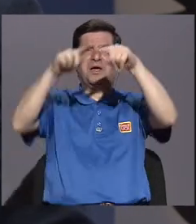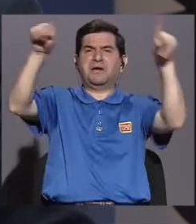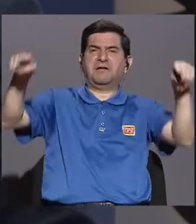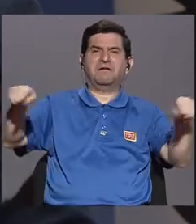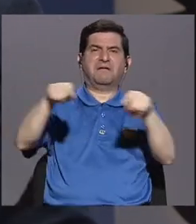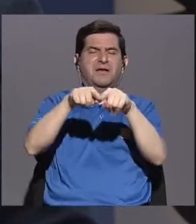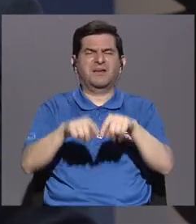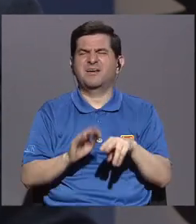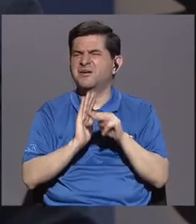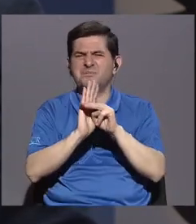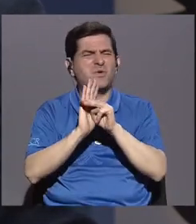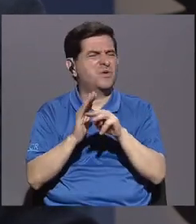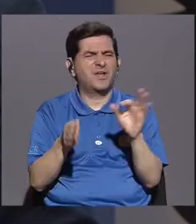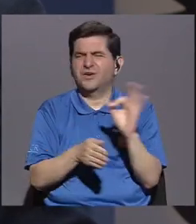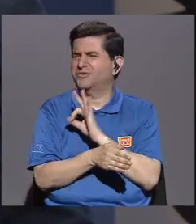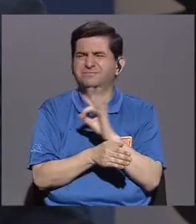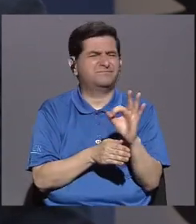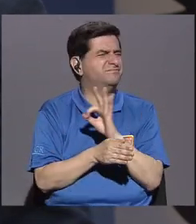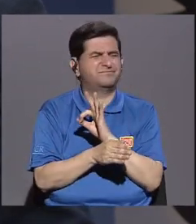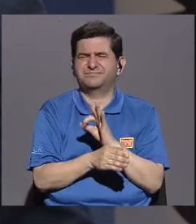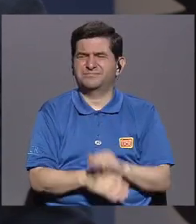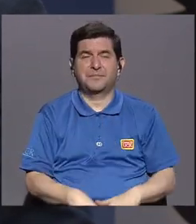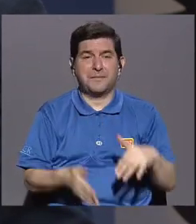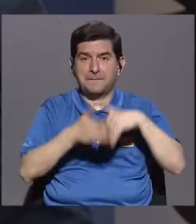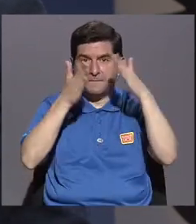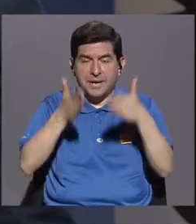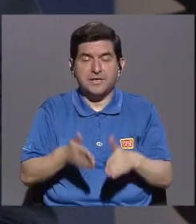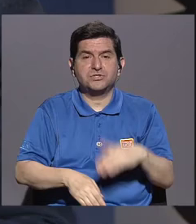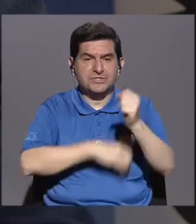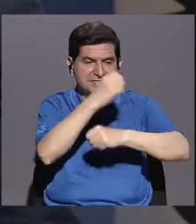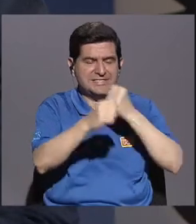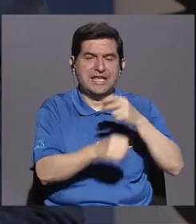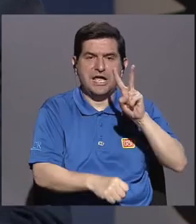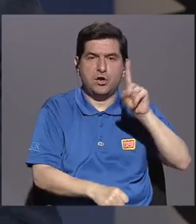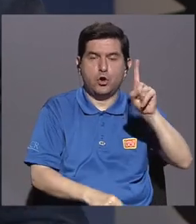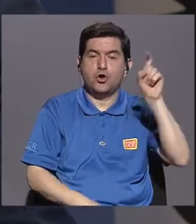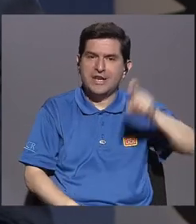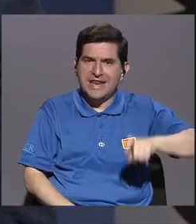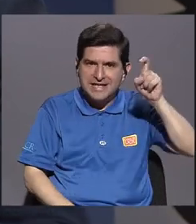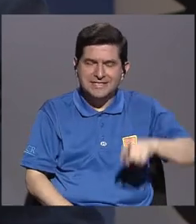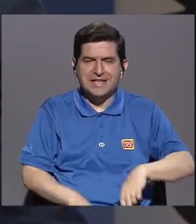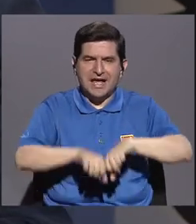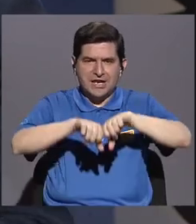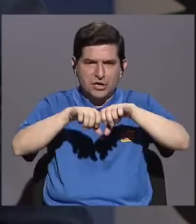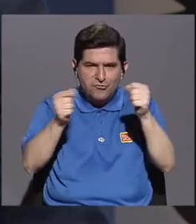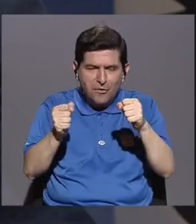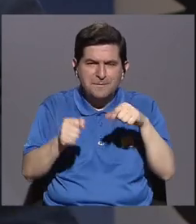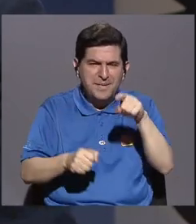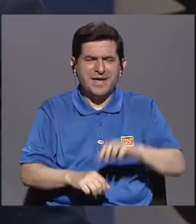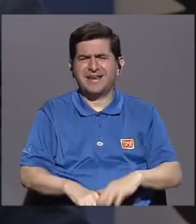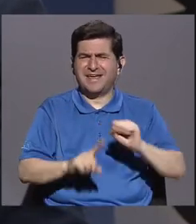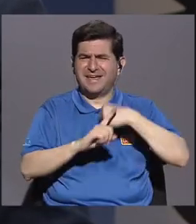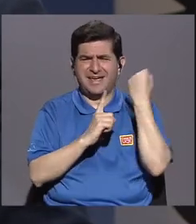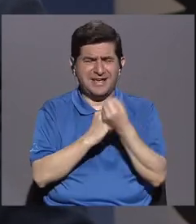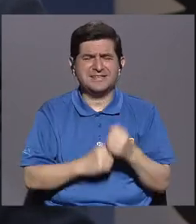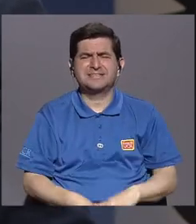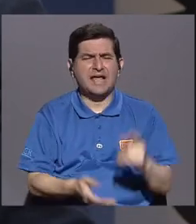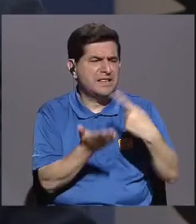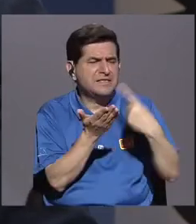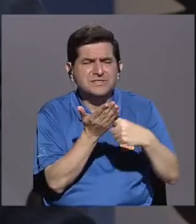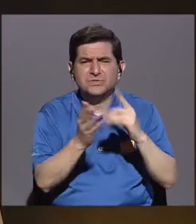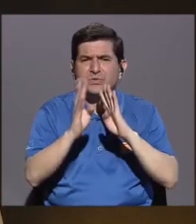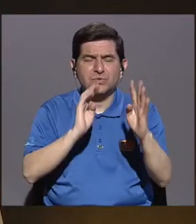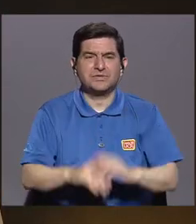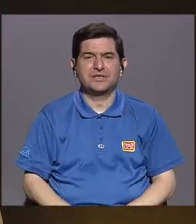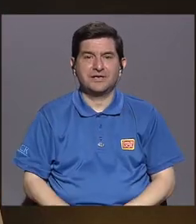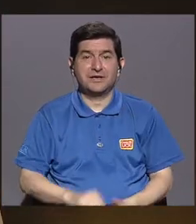yo creo que ya ese modelo está obsoleto para los estudiantes del siglo XXI, ellos necesitan romper filas, estar en círculos, discutir, conversar. Y